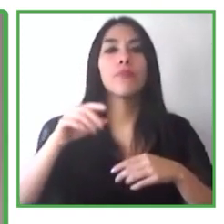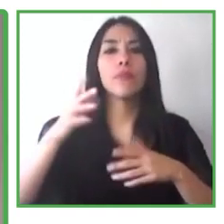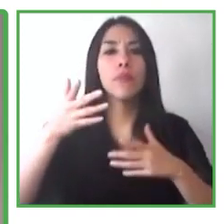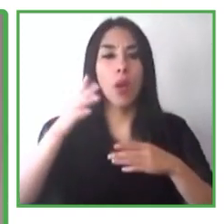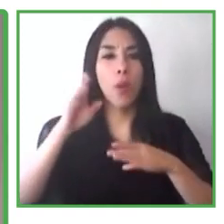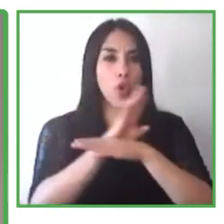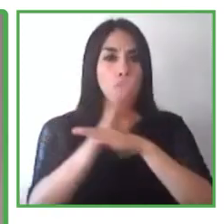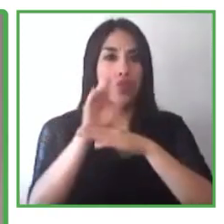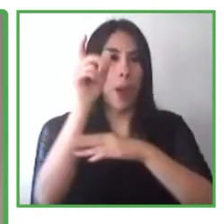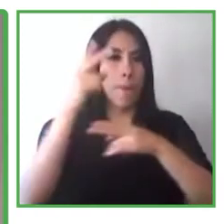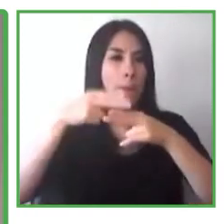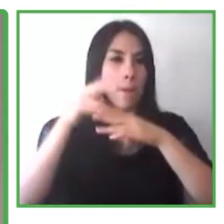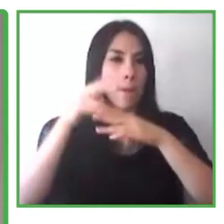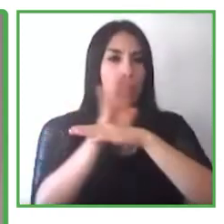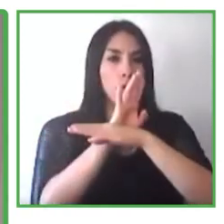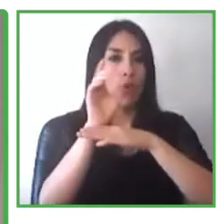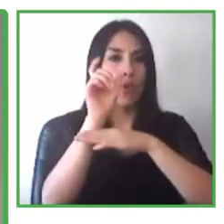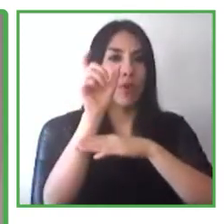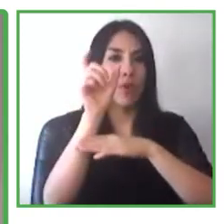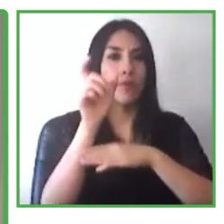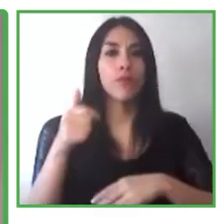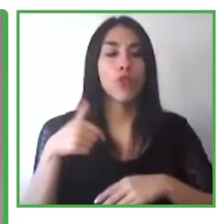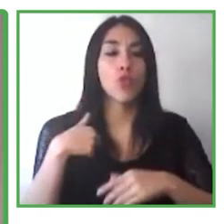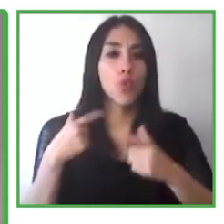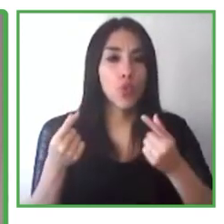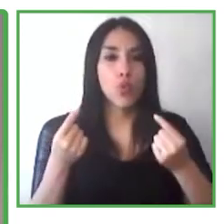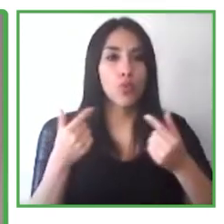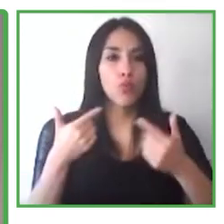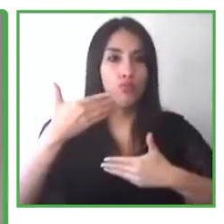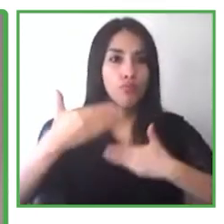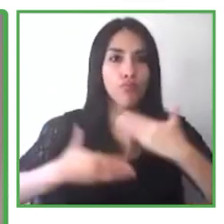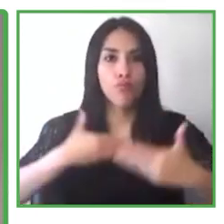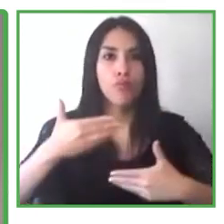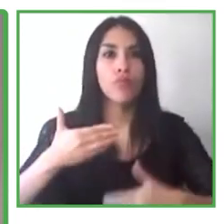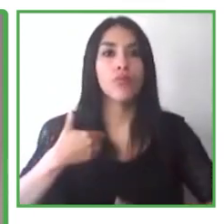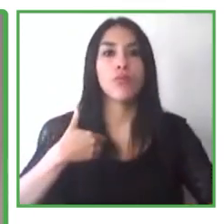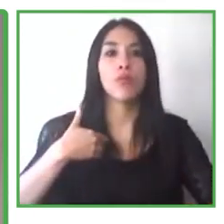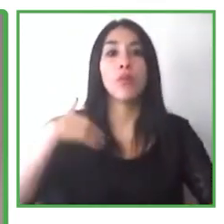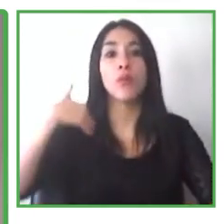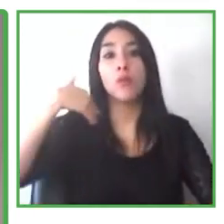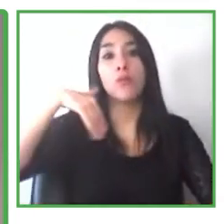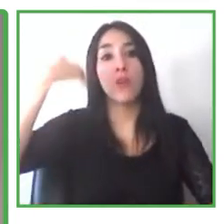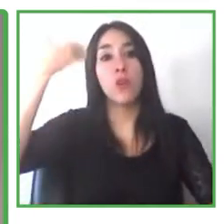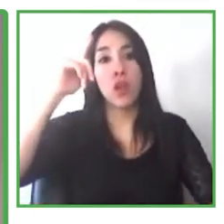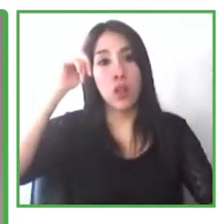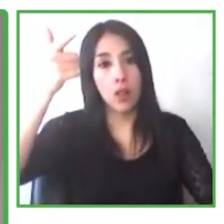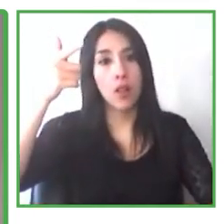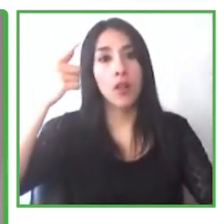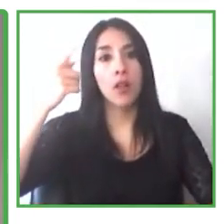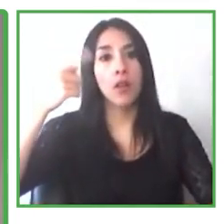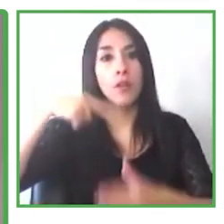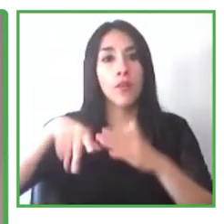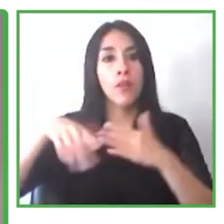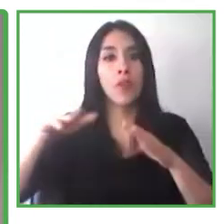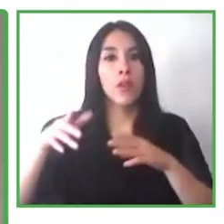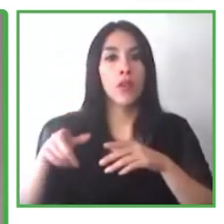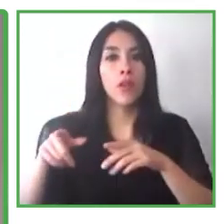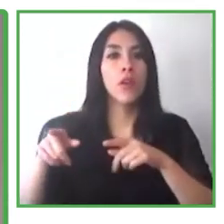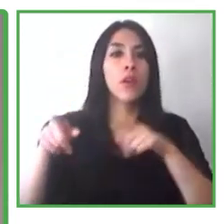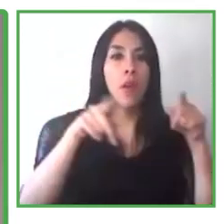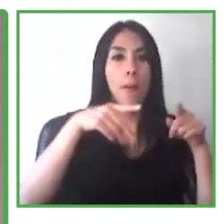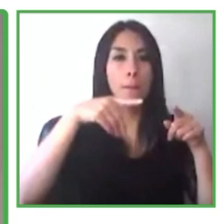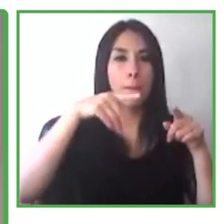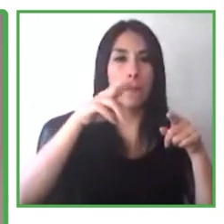estamos tratando de hacer hoy acá. Después de Pierina vamos a escuchar a Maite, que es una coordinadora regional y trabaja en